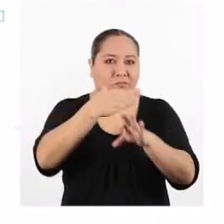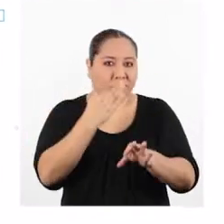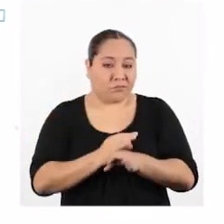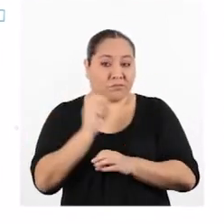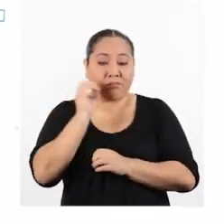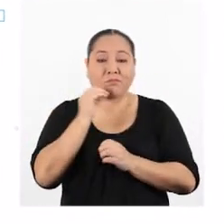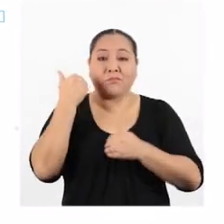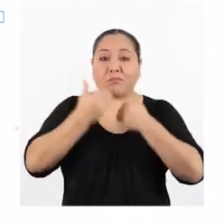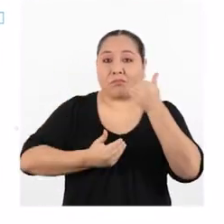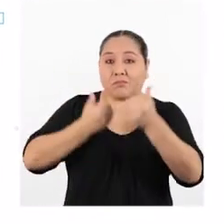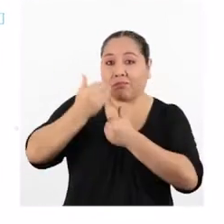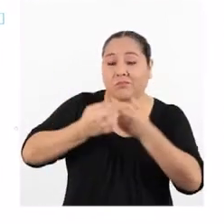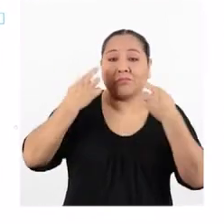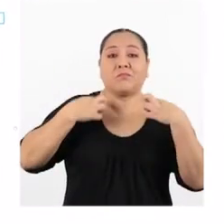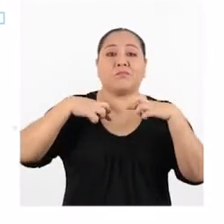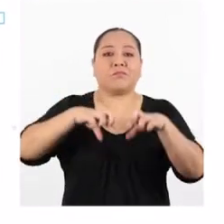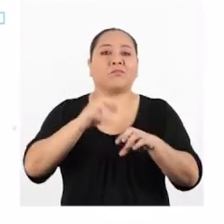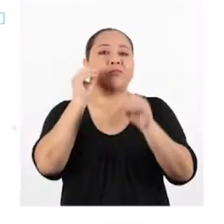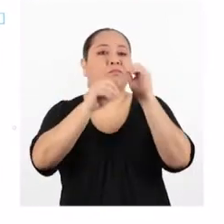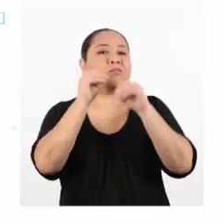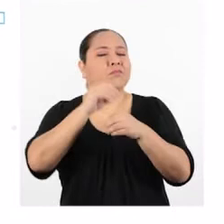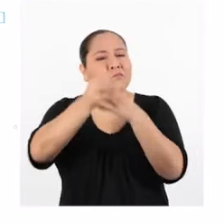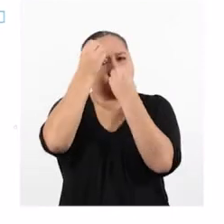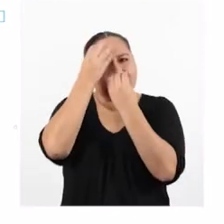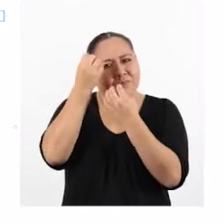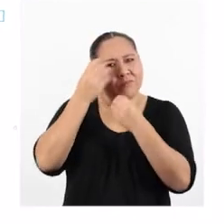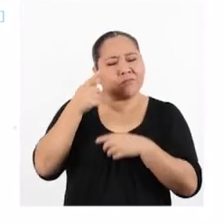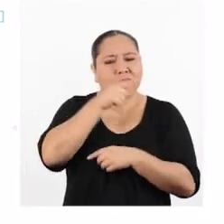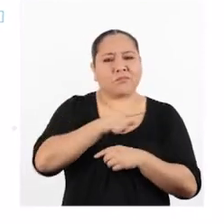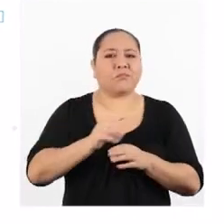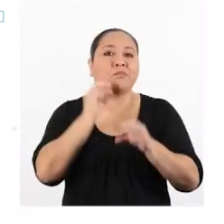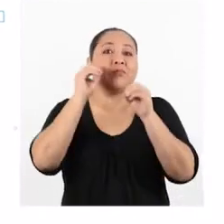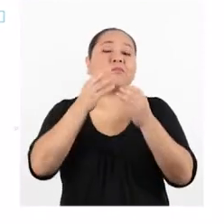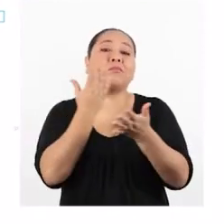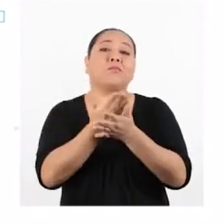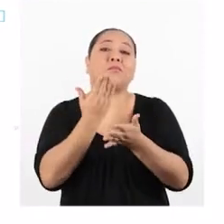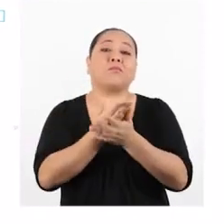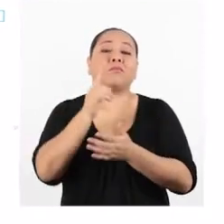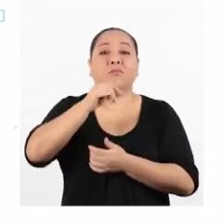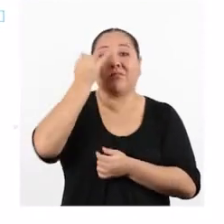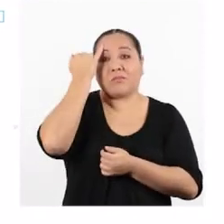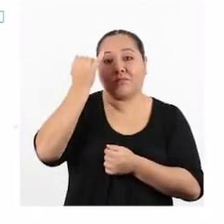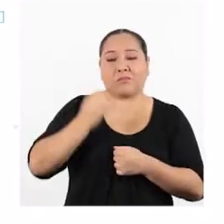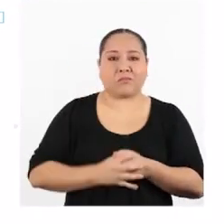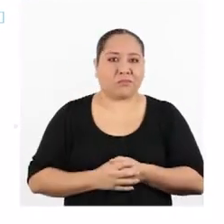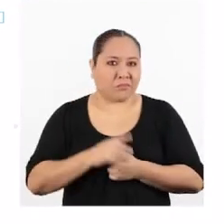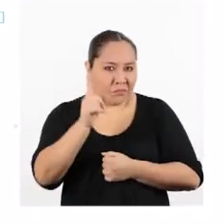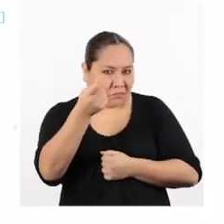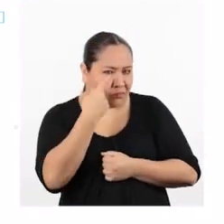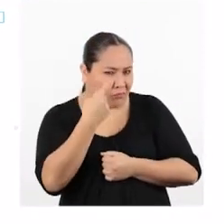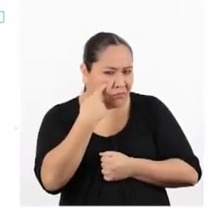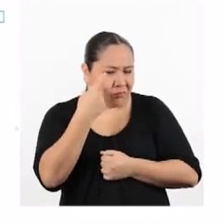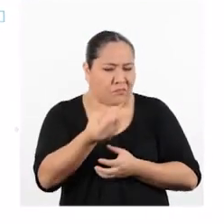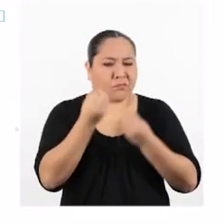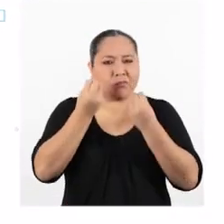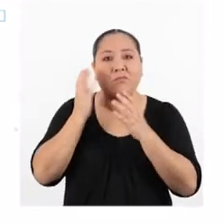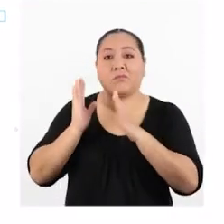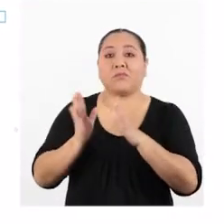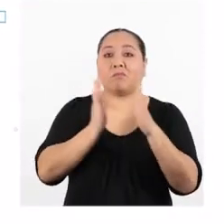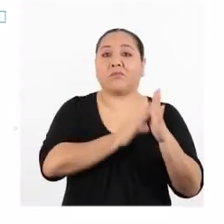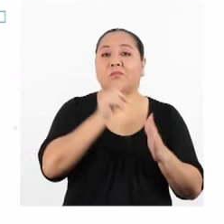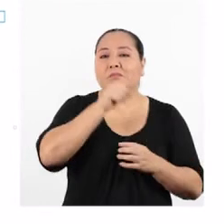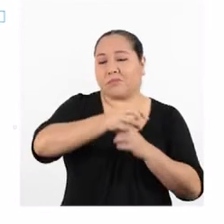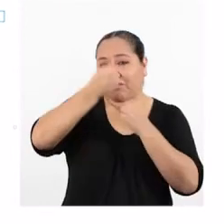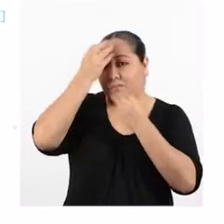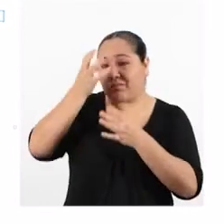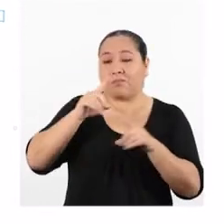o procedimientos que permitan generar datos acerca de la puesta a prueba de una hipótesis, que conozcan cómo organizar esos datos,